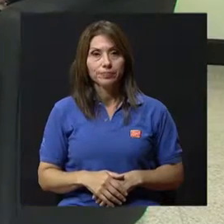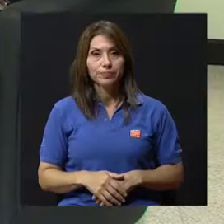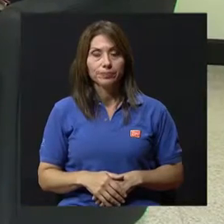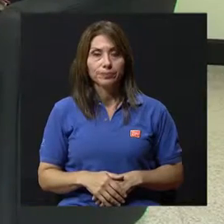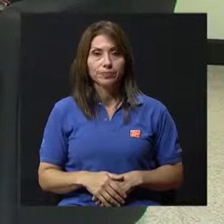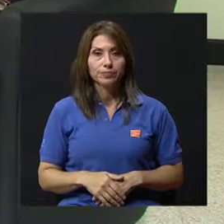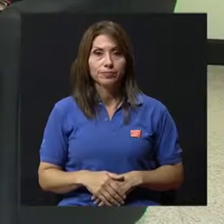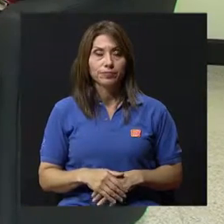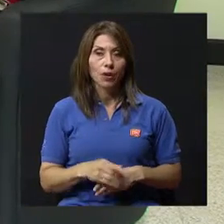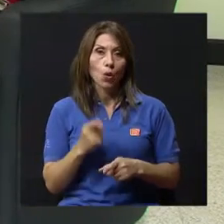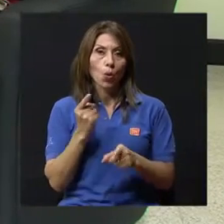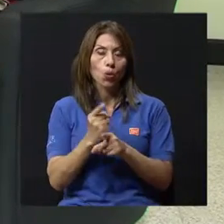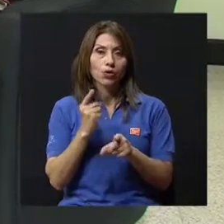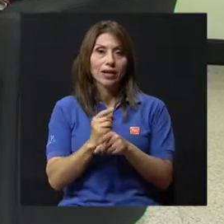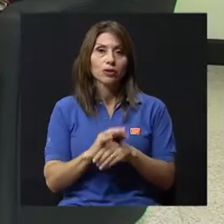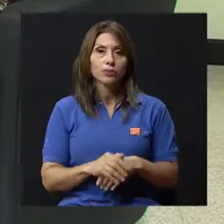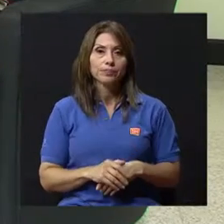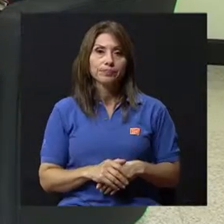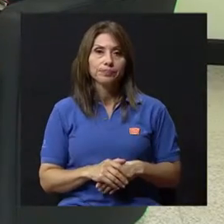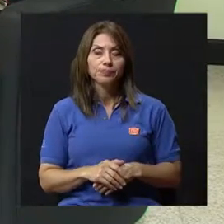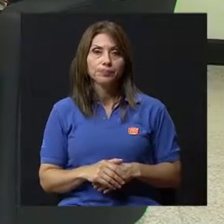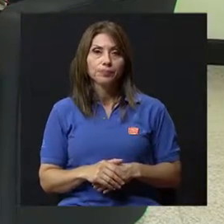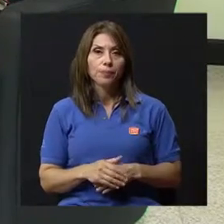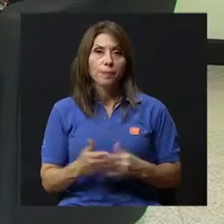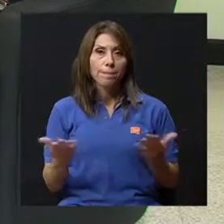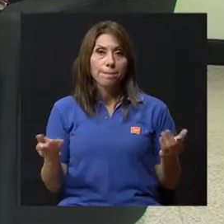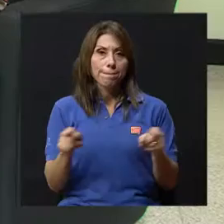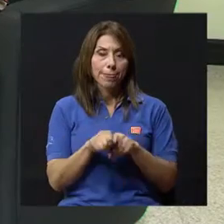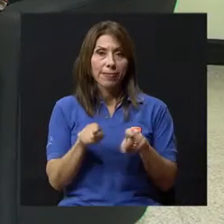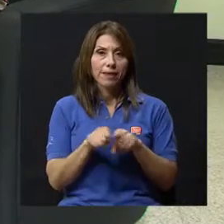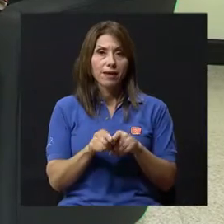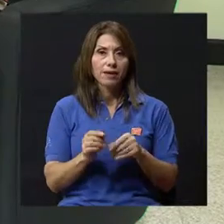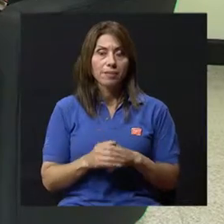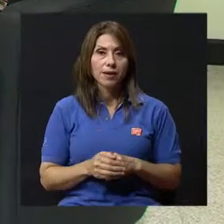Correcto. Bueno, además de eso, pues,